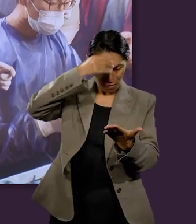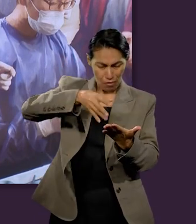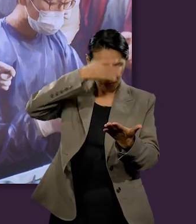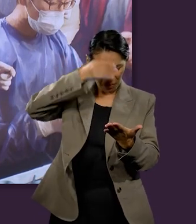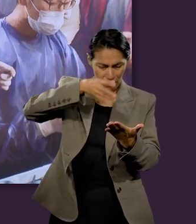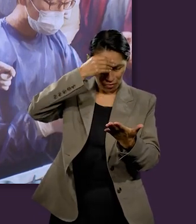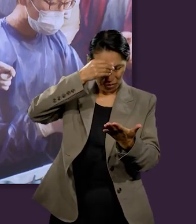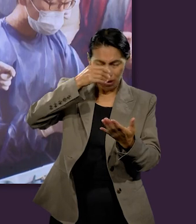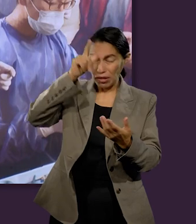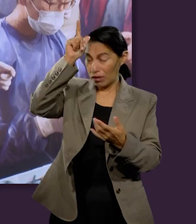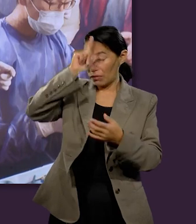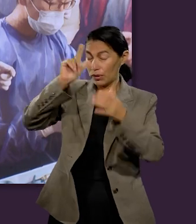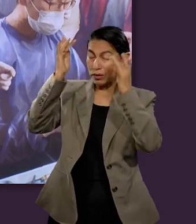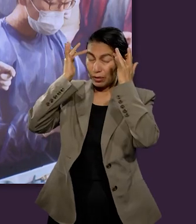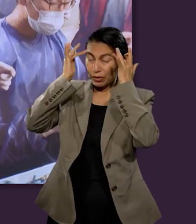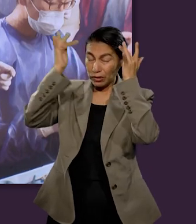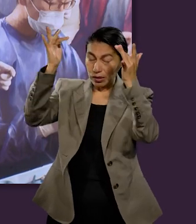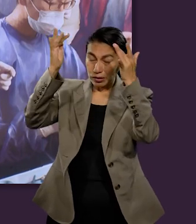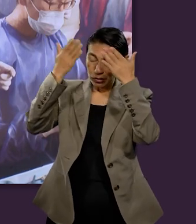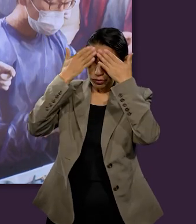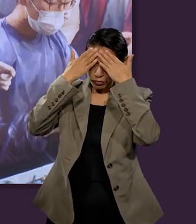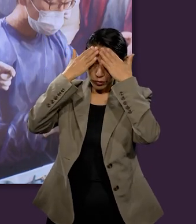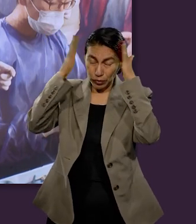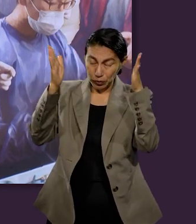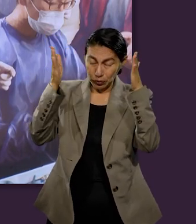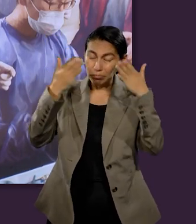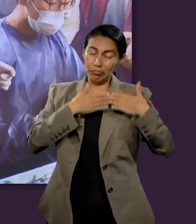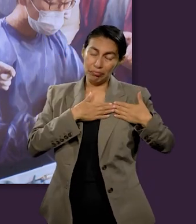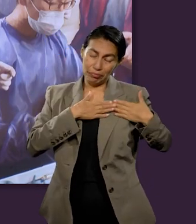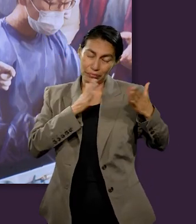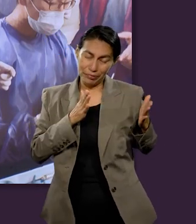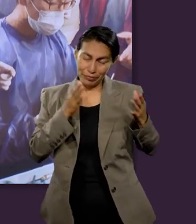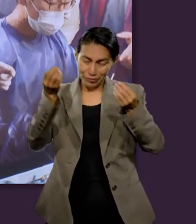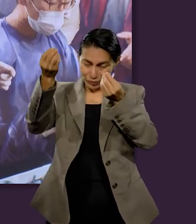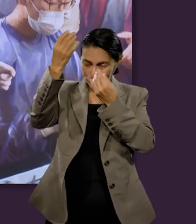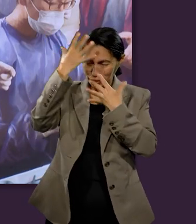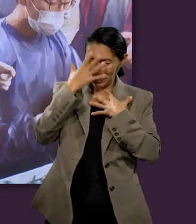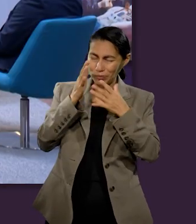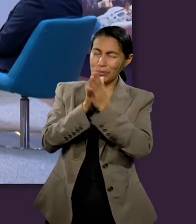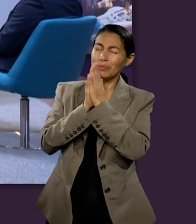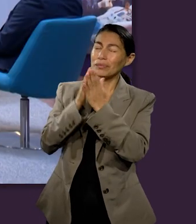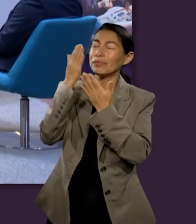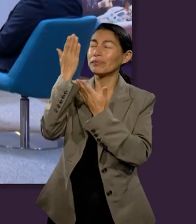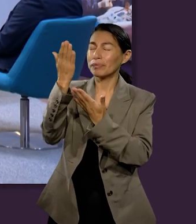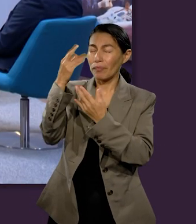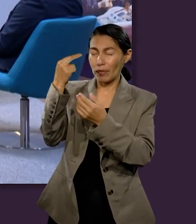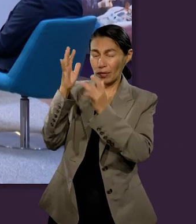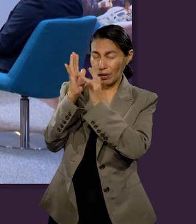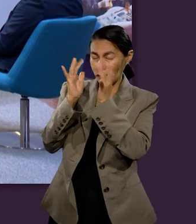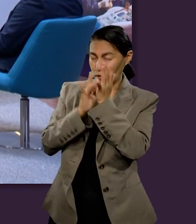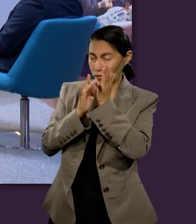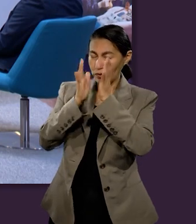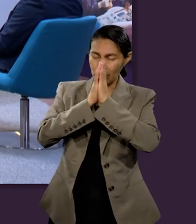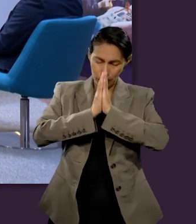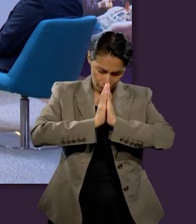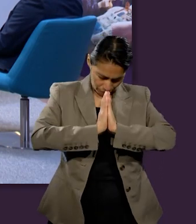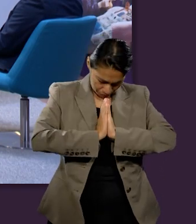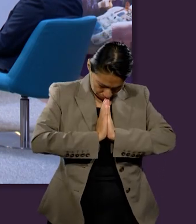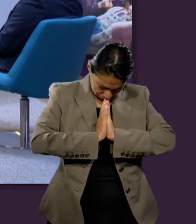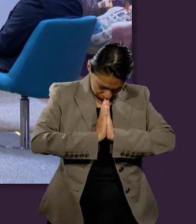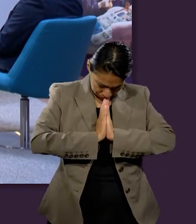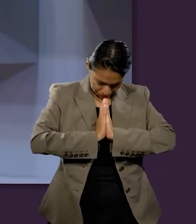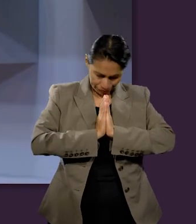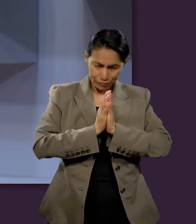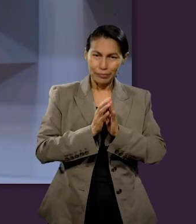Espíritu Santo dirija nuestras mentes y nuestros corazones. Lo pedimos en el nombre de Jesús. Amén. Amén. Muchas